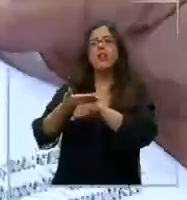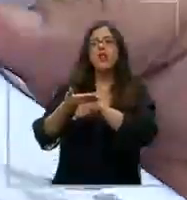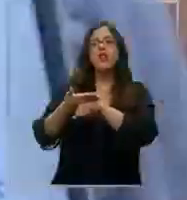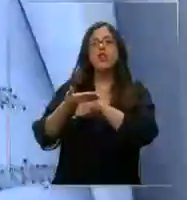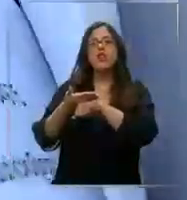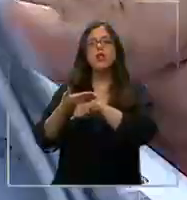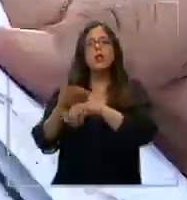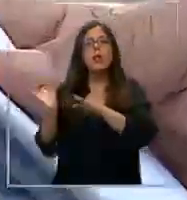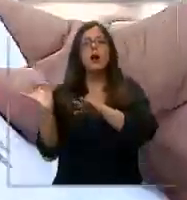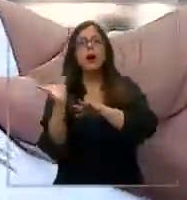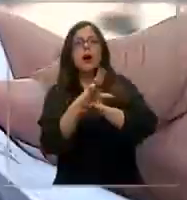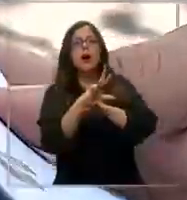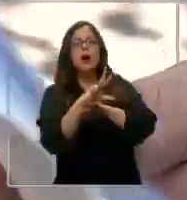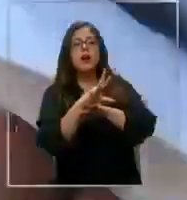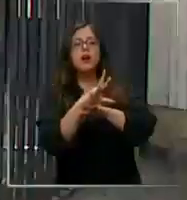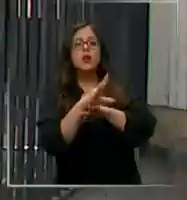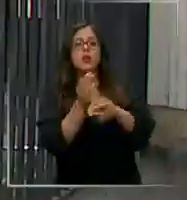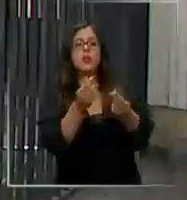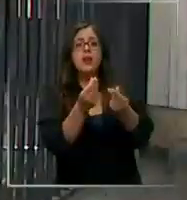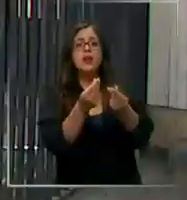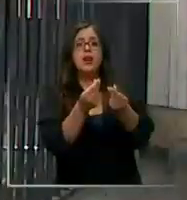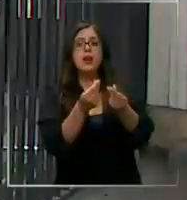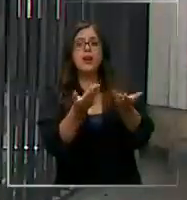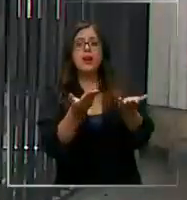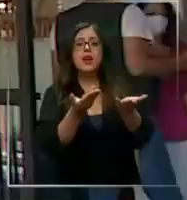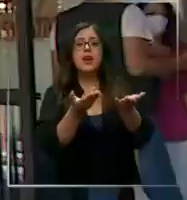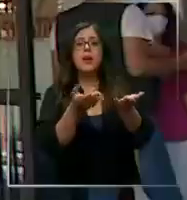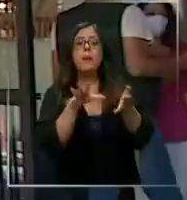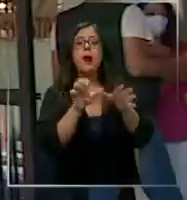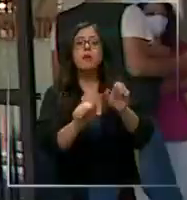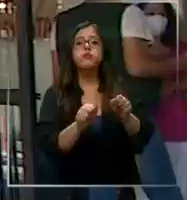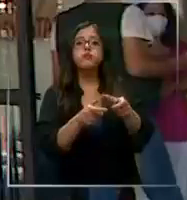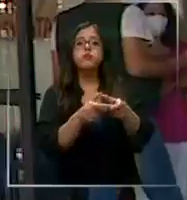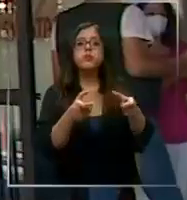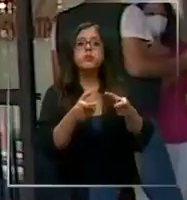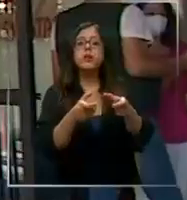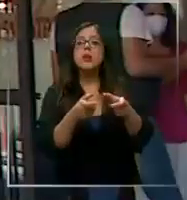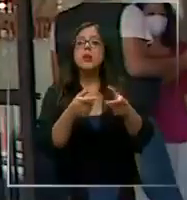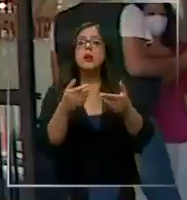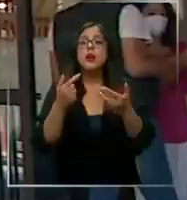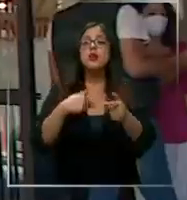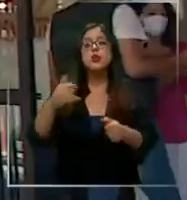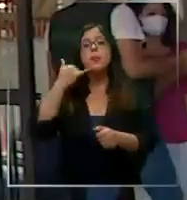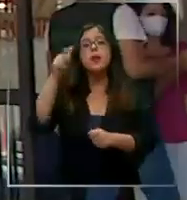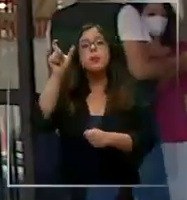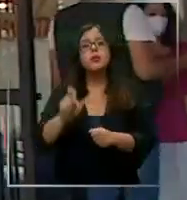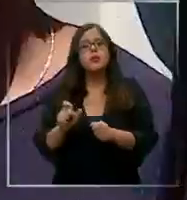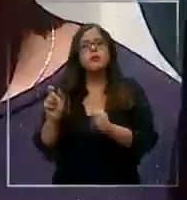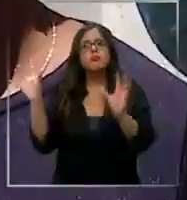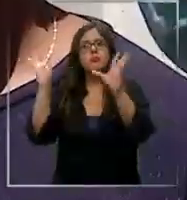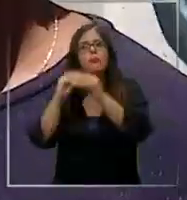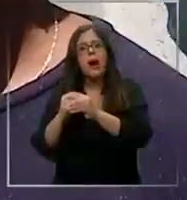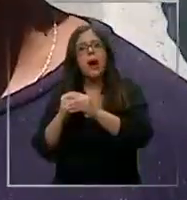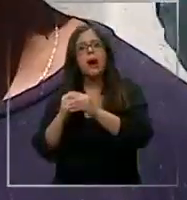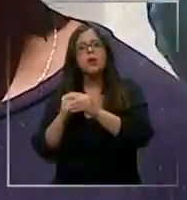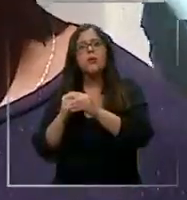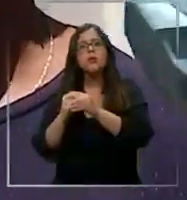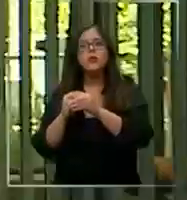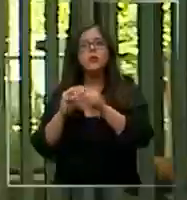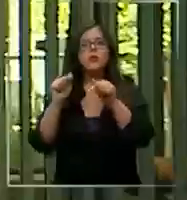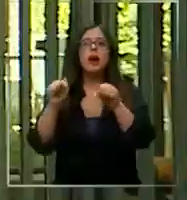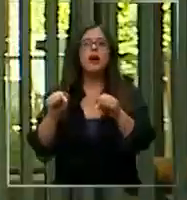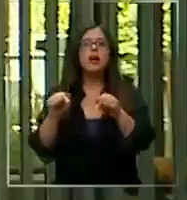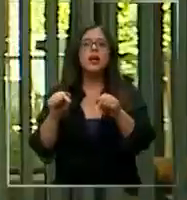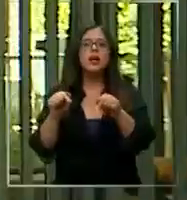un abono para la reserva, cosa que hice y resulta que yo llamé a esa persona por teléfono y el teléfono está pagado. El monto total eran